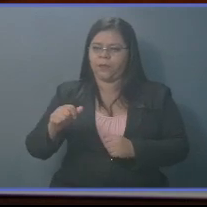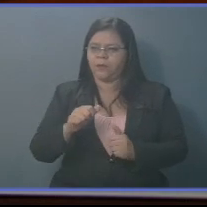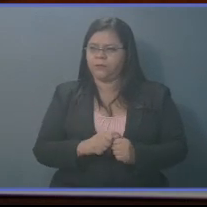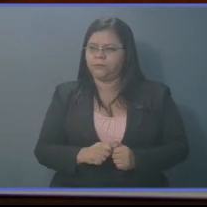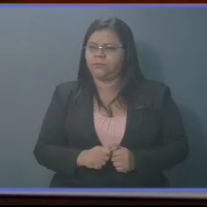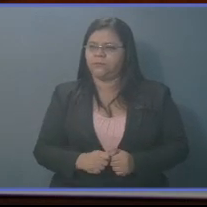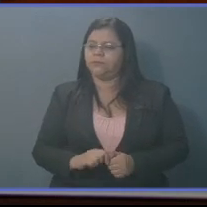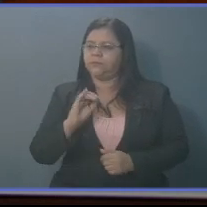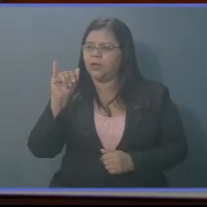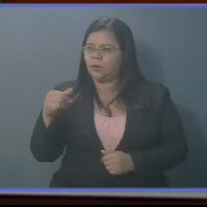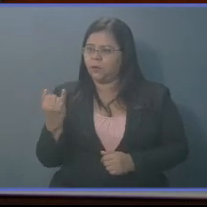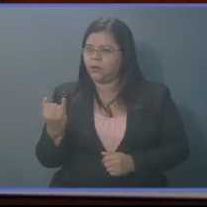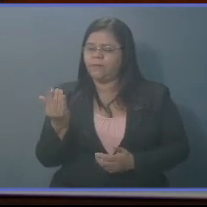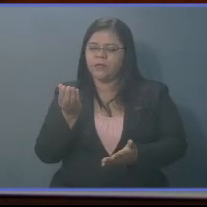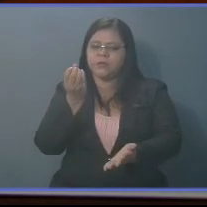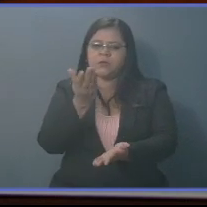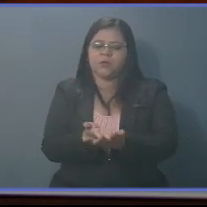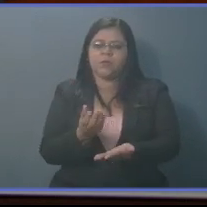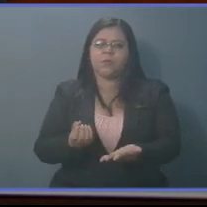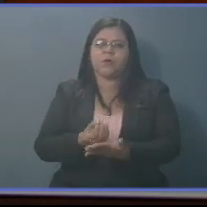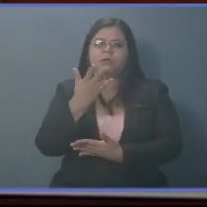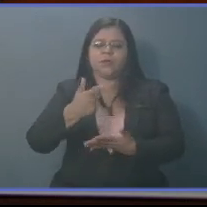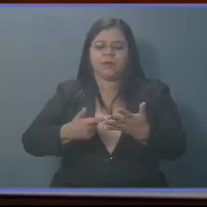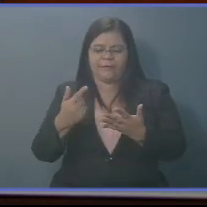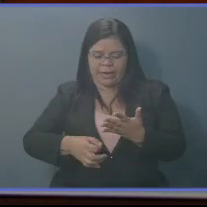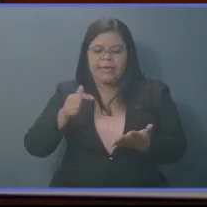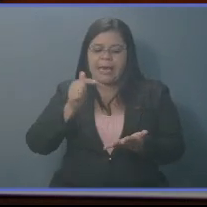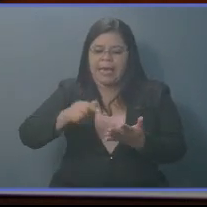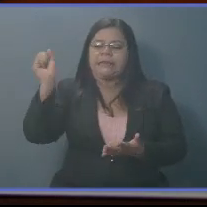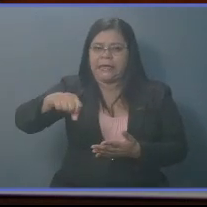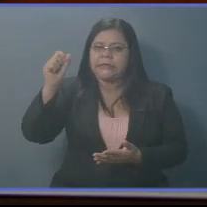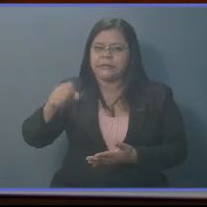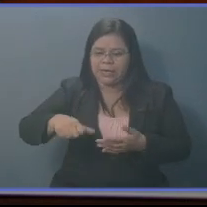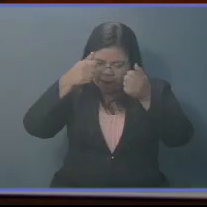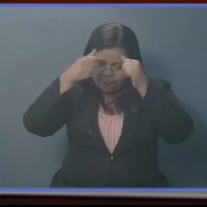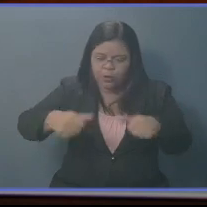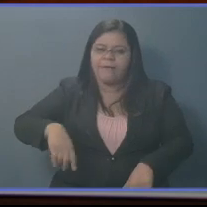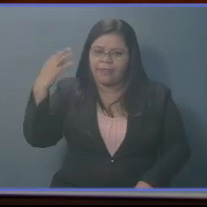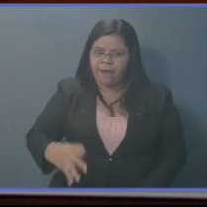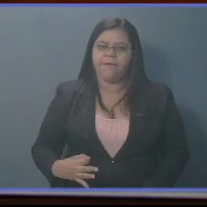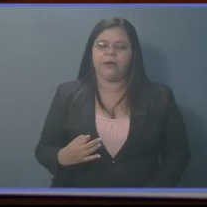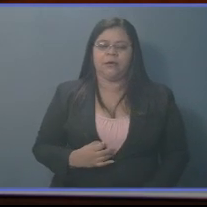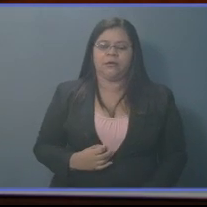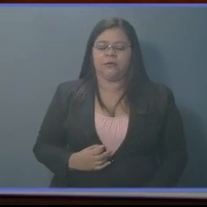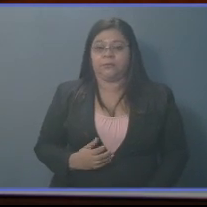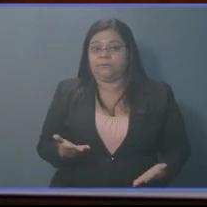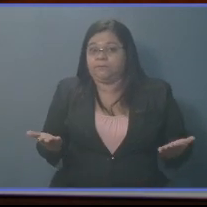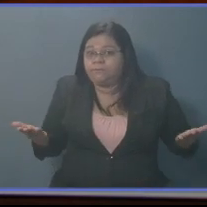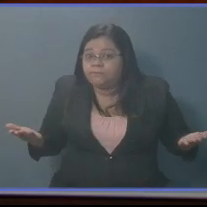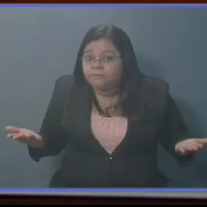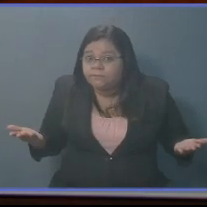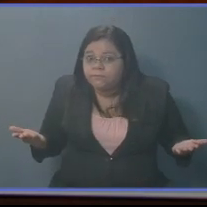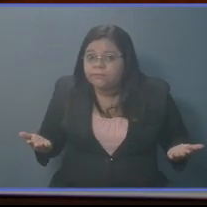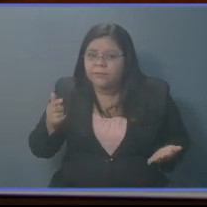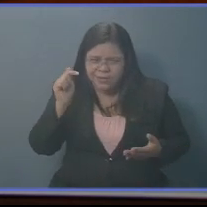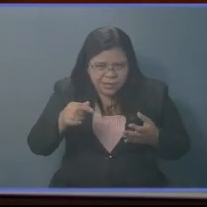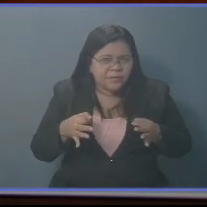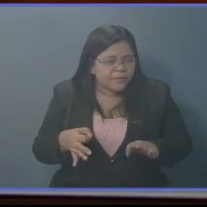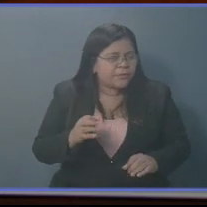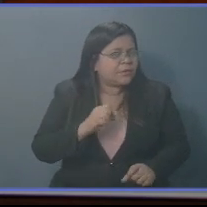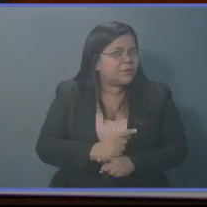jueves una nueva ley, que esa sí va a tener que ser aprobada. ¿será así la cosa?